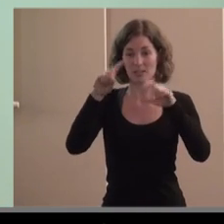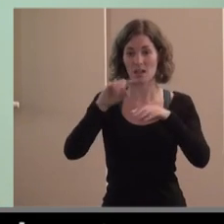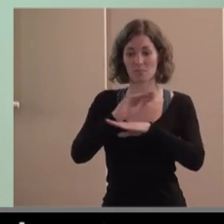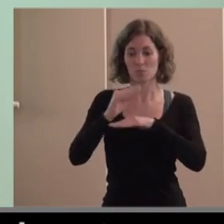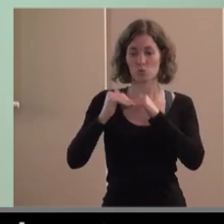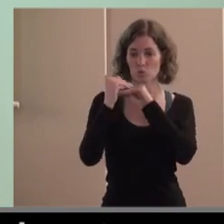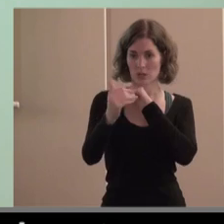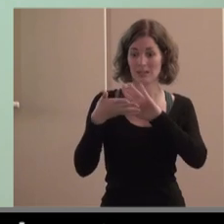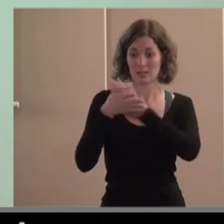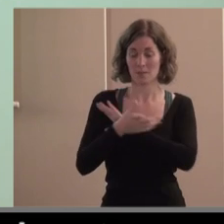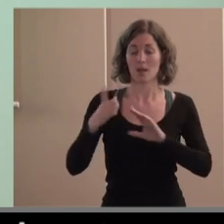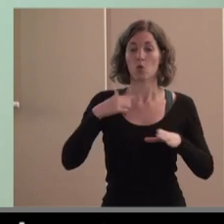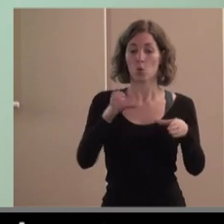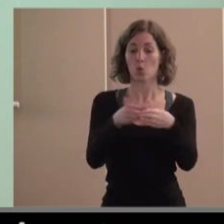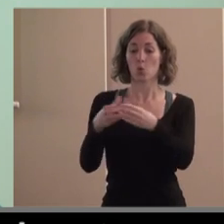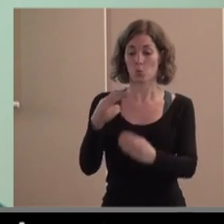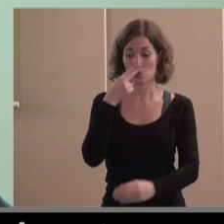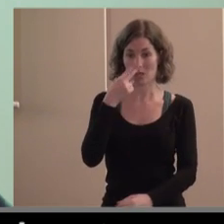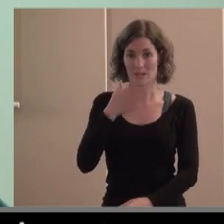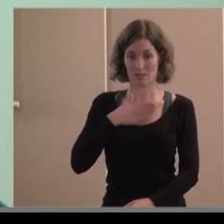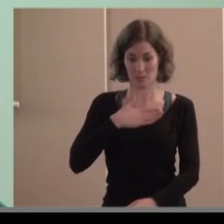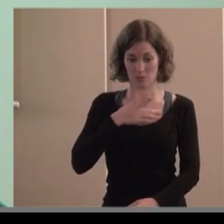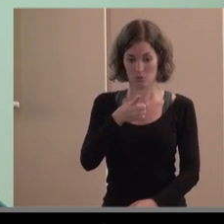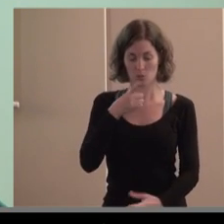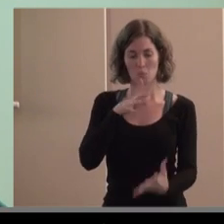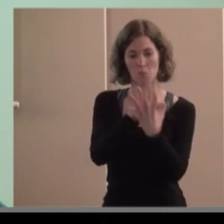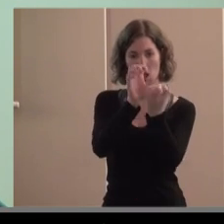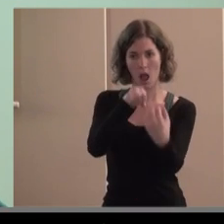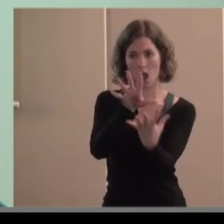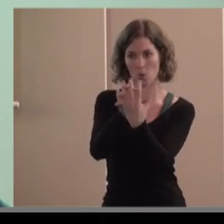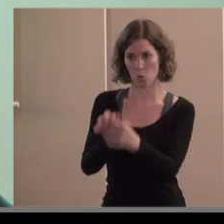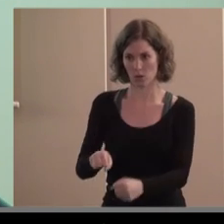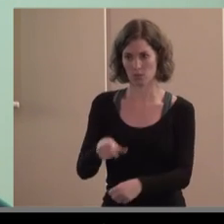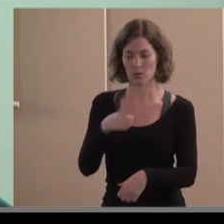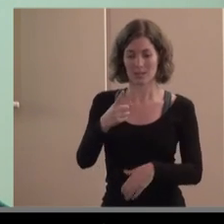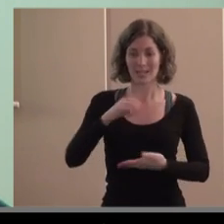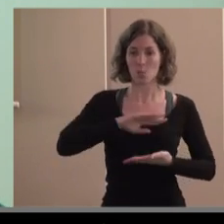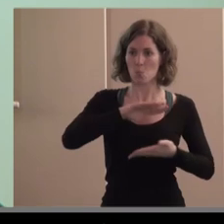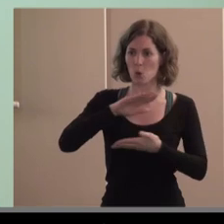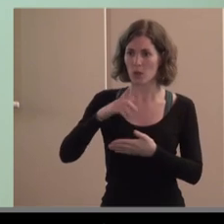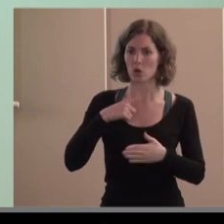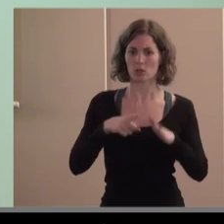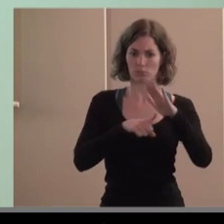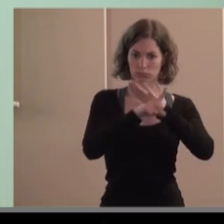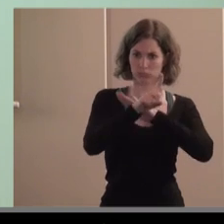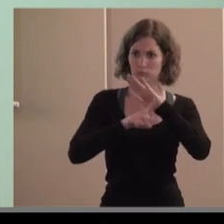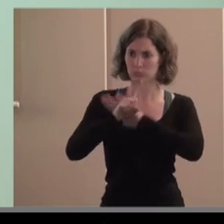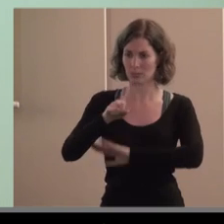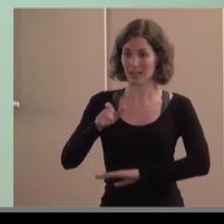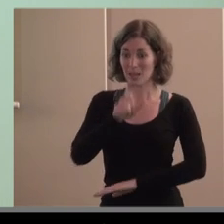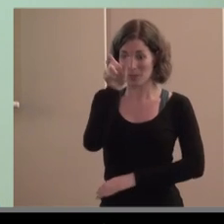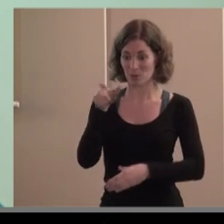a acuerdos con su grupo de interés que hace crecer a sus proveedores que hace crecer personal y profesionalmente a sus trabajadores